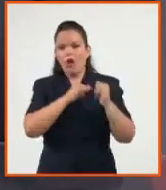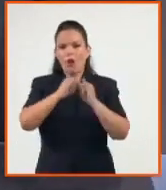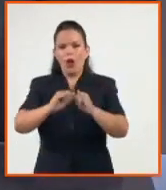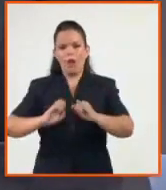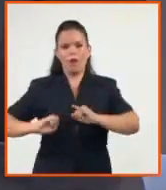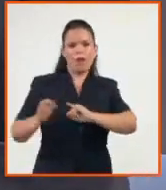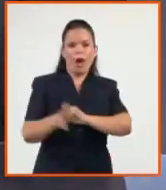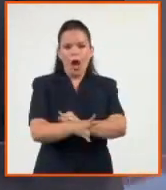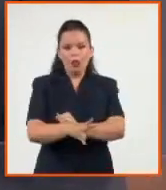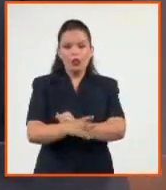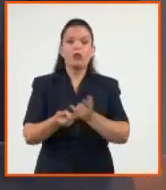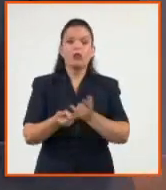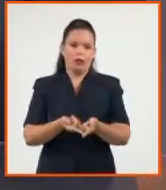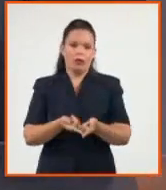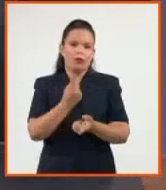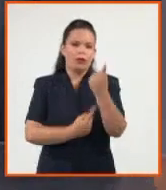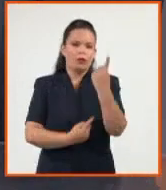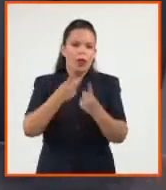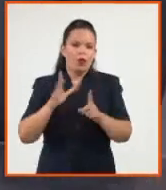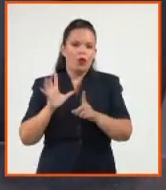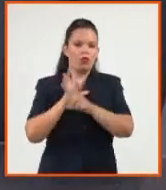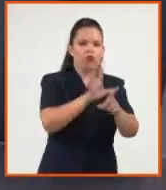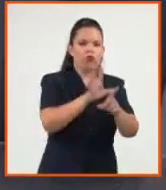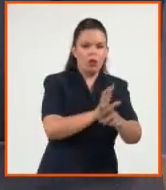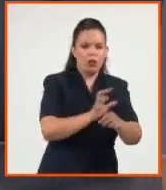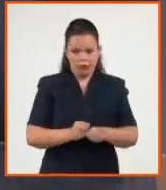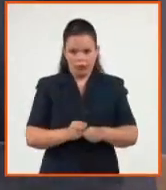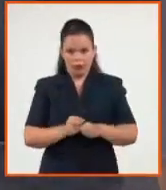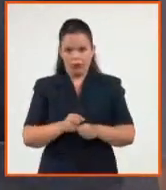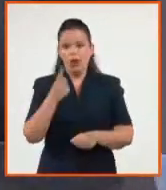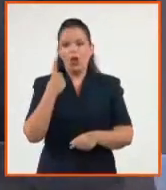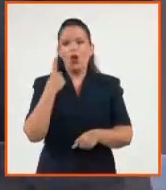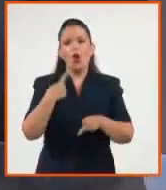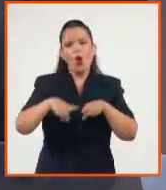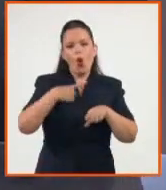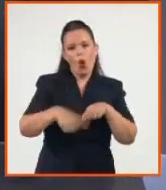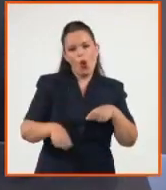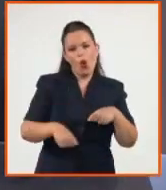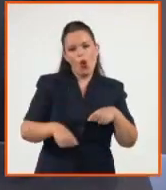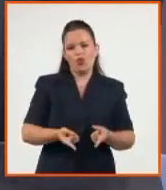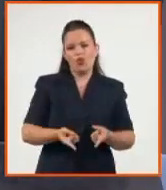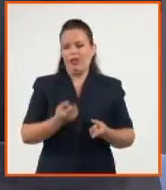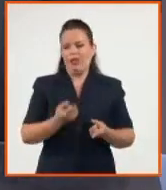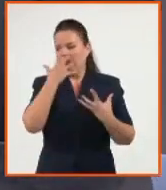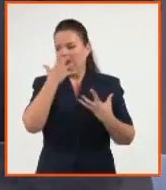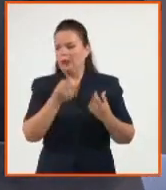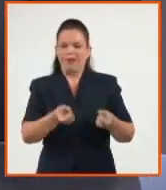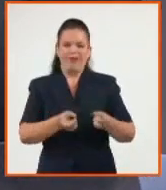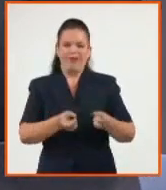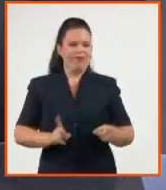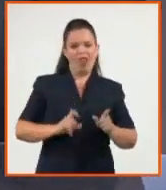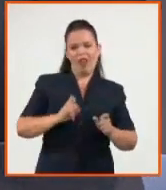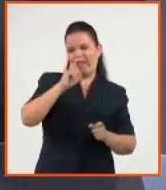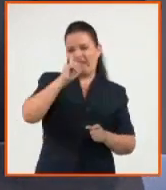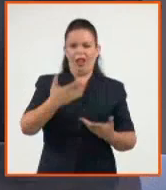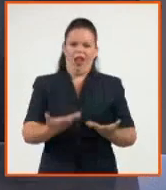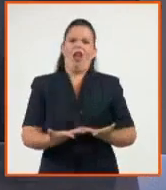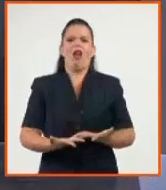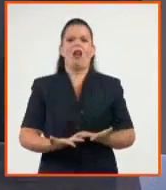fenómenos tan desagradables haciendo uso de las tecnologías como es el caso de la pederastía. Bueno, eso le ofrece